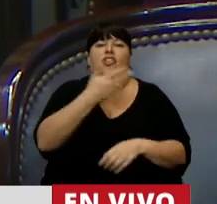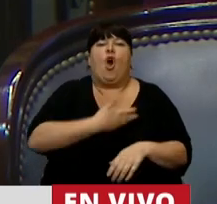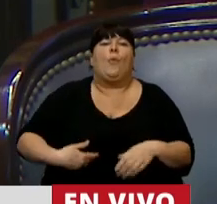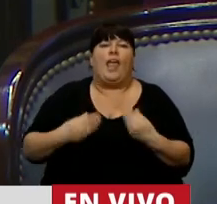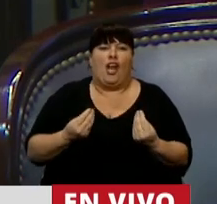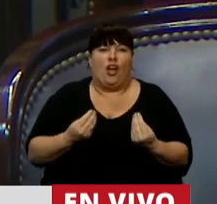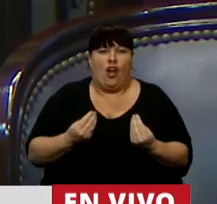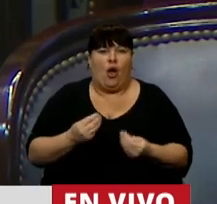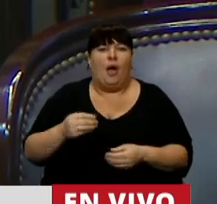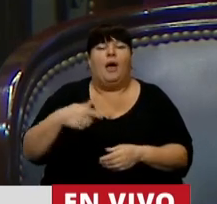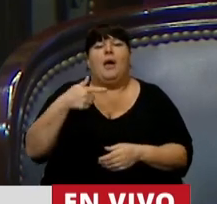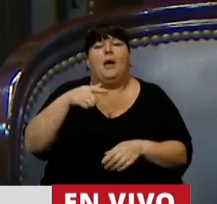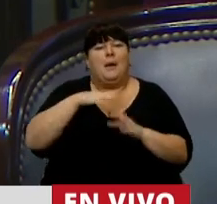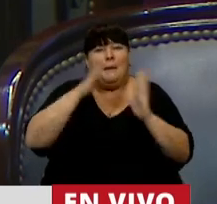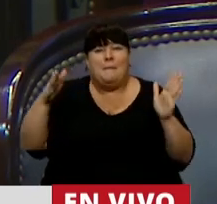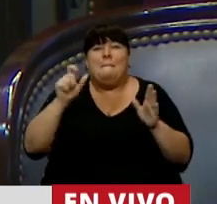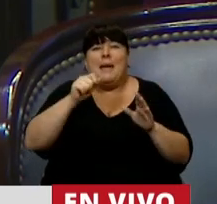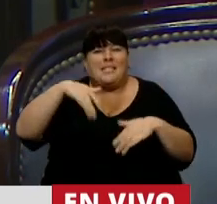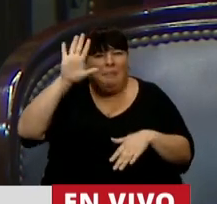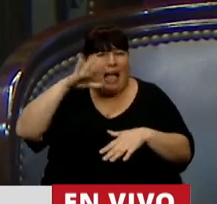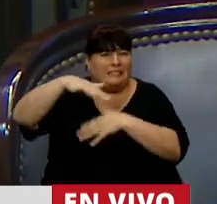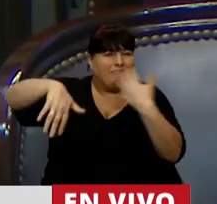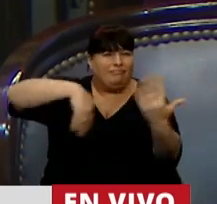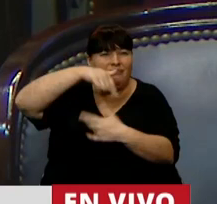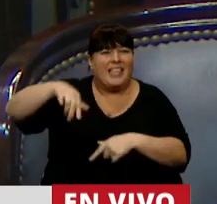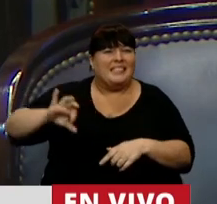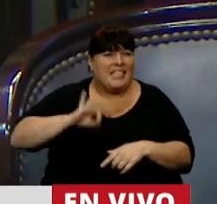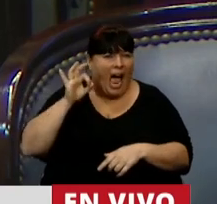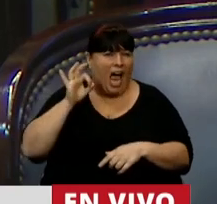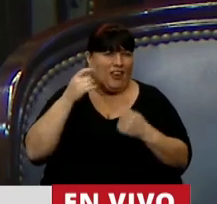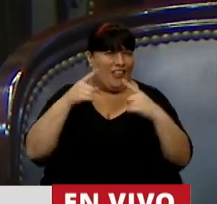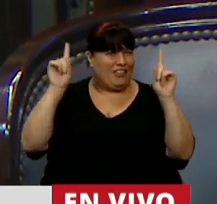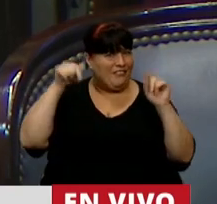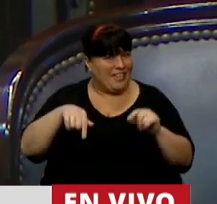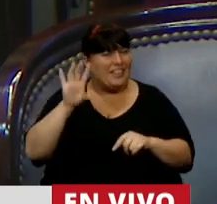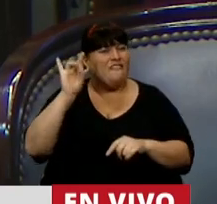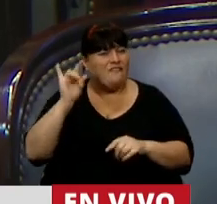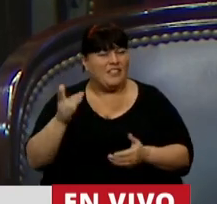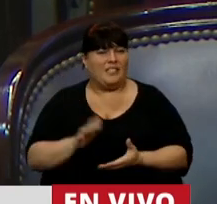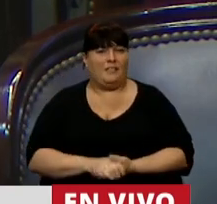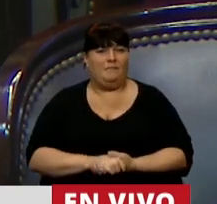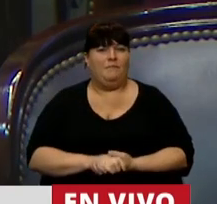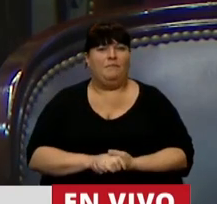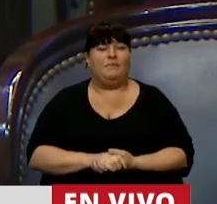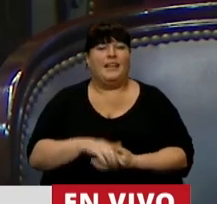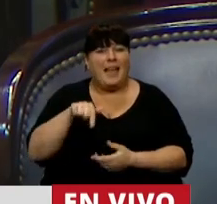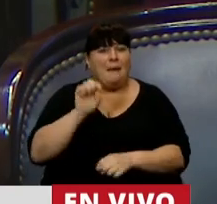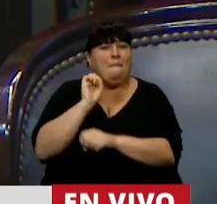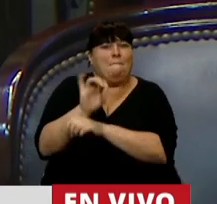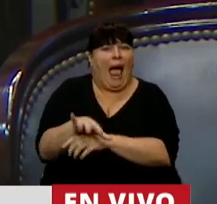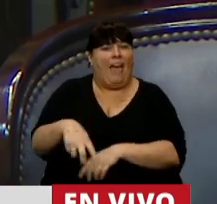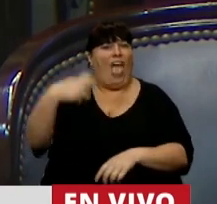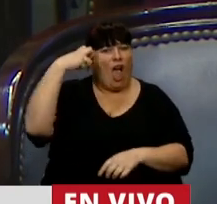en el mes más convulsionado de este año tan particular y difícil? Envía a este